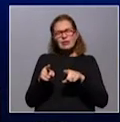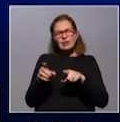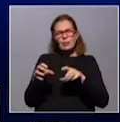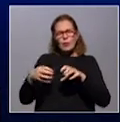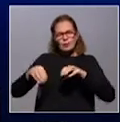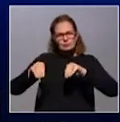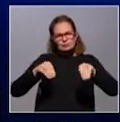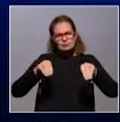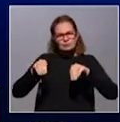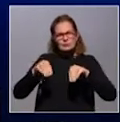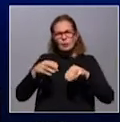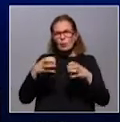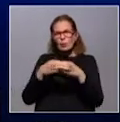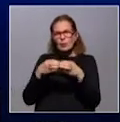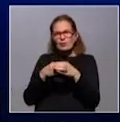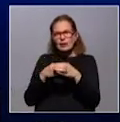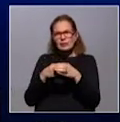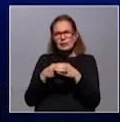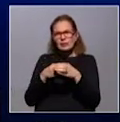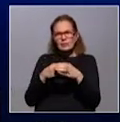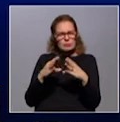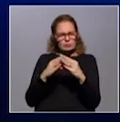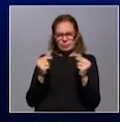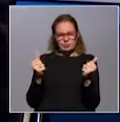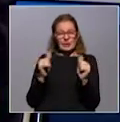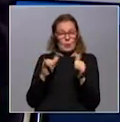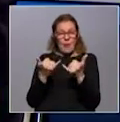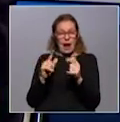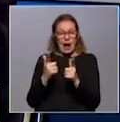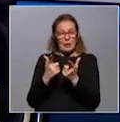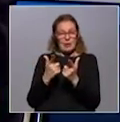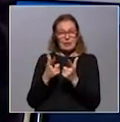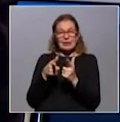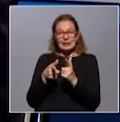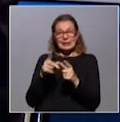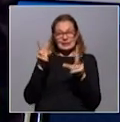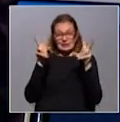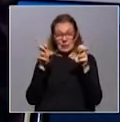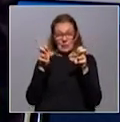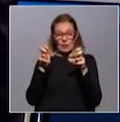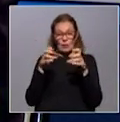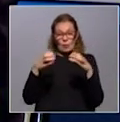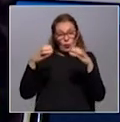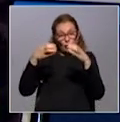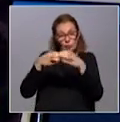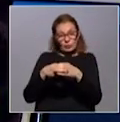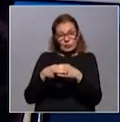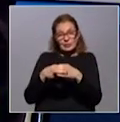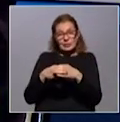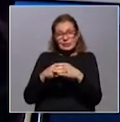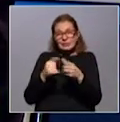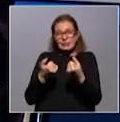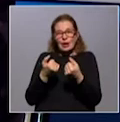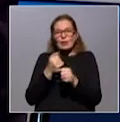colectiva o comunitaria que le dicen? Es que esté diseminado y ya vaya a foco. Claro, el tema es que ya, cuando es una transmisión comunitaria, no se puede